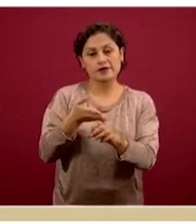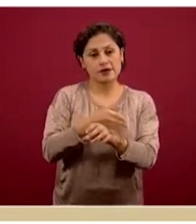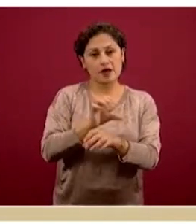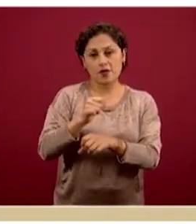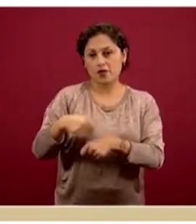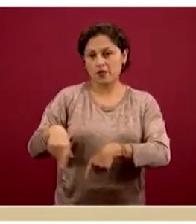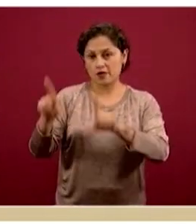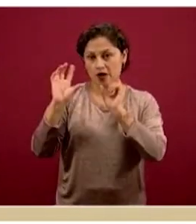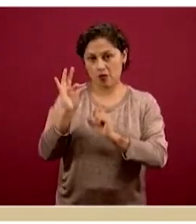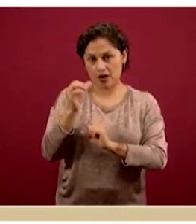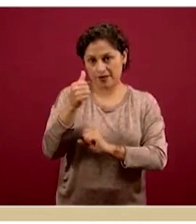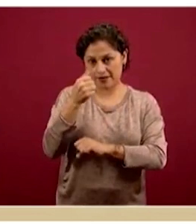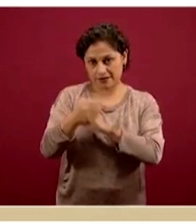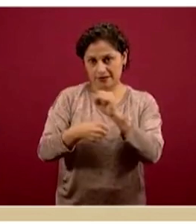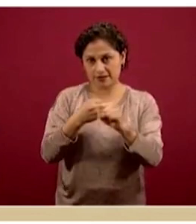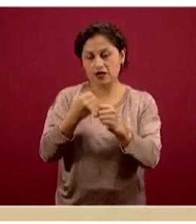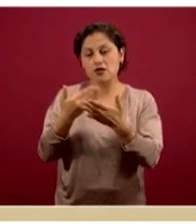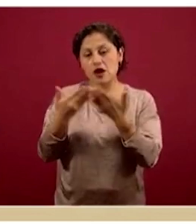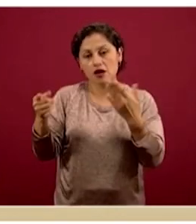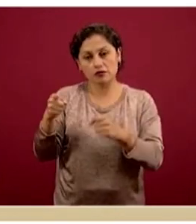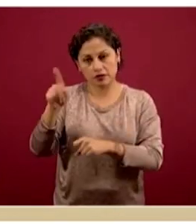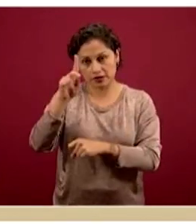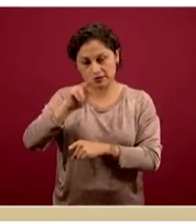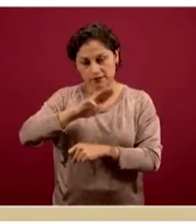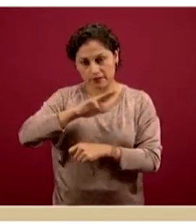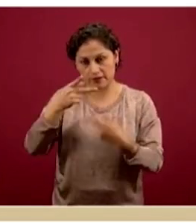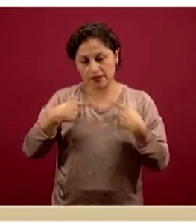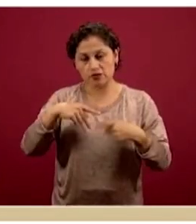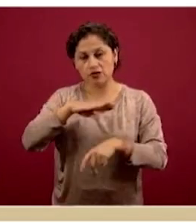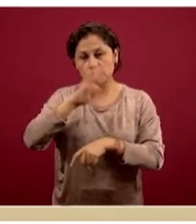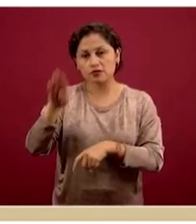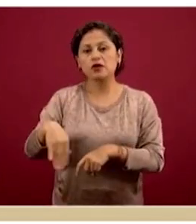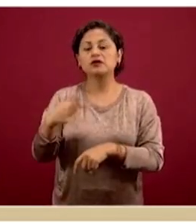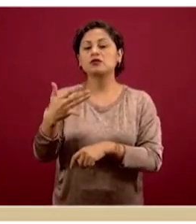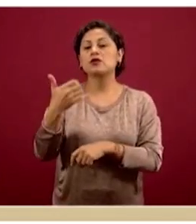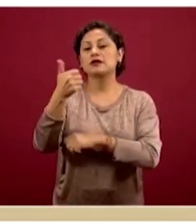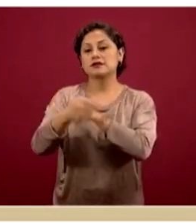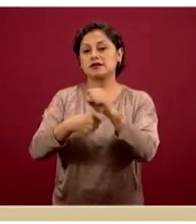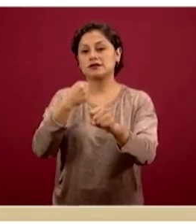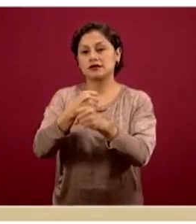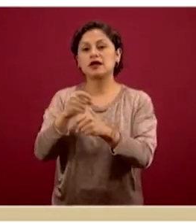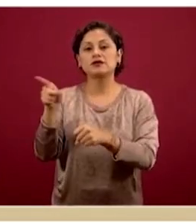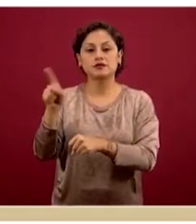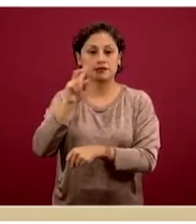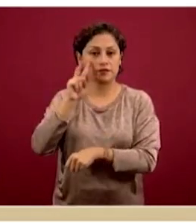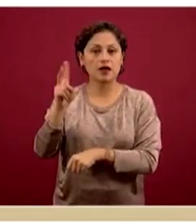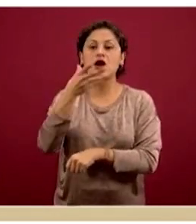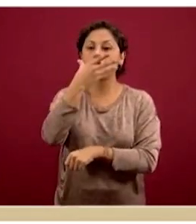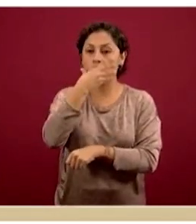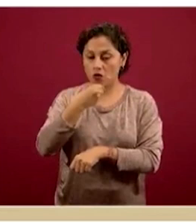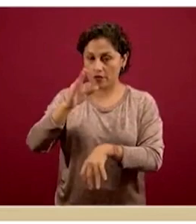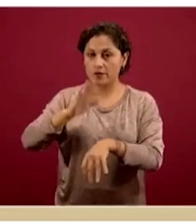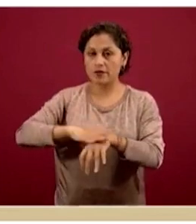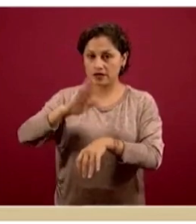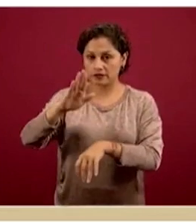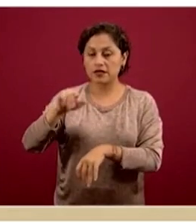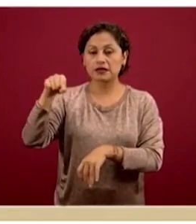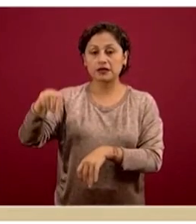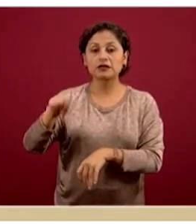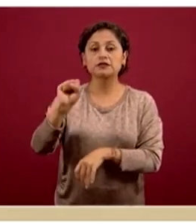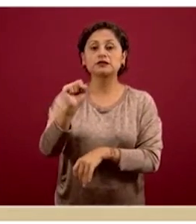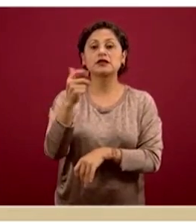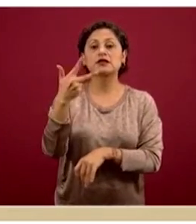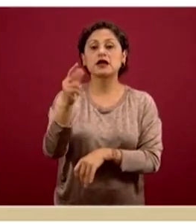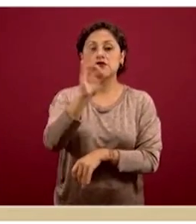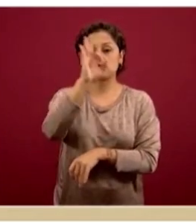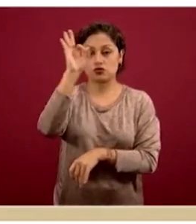y vemos cómo también incrementa la cantidad o la carga en los hombres. Aquí estamos en un 68 por ciento